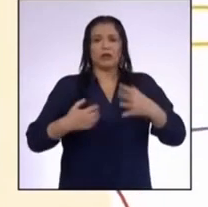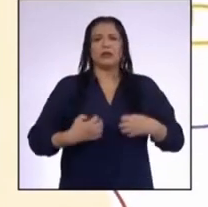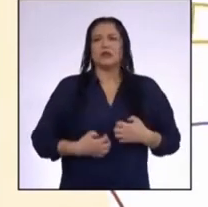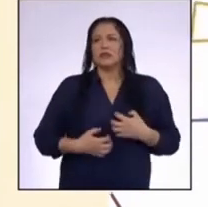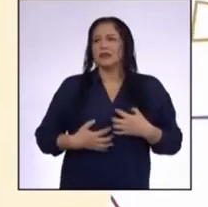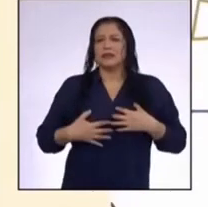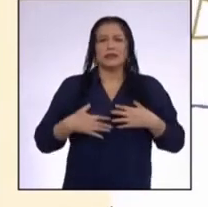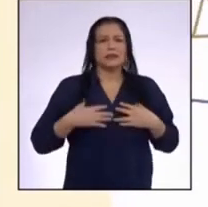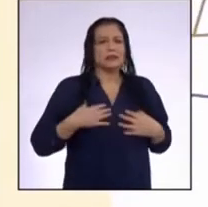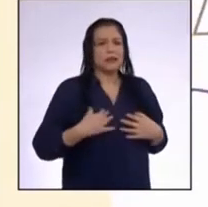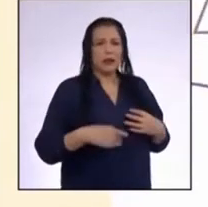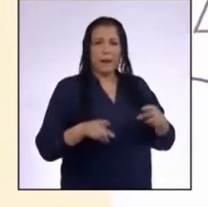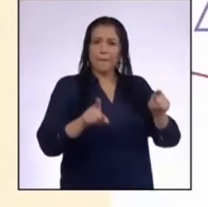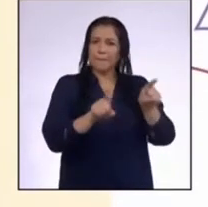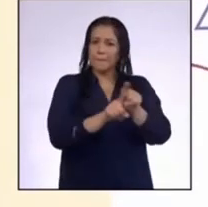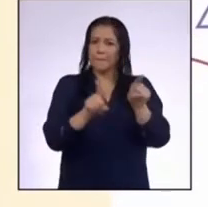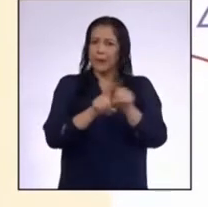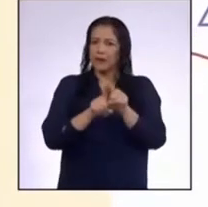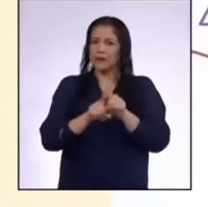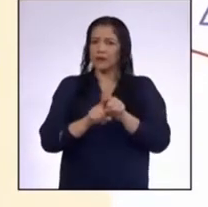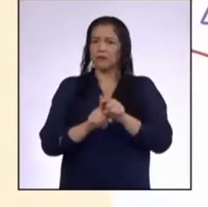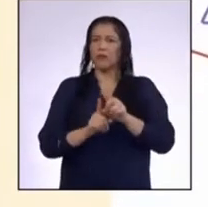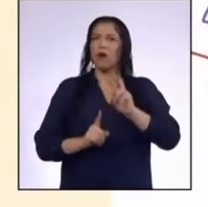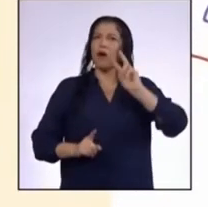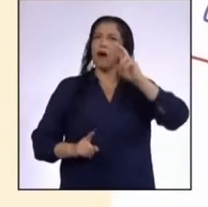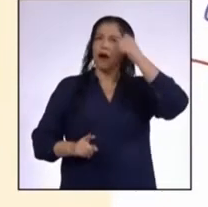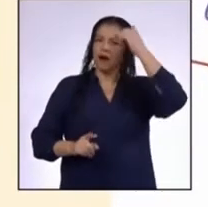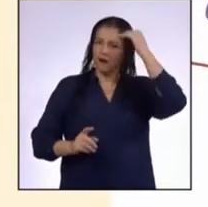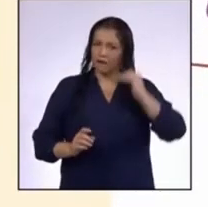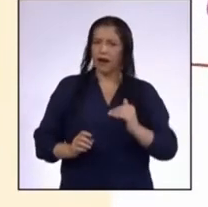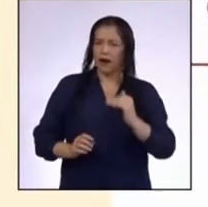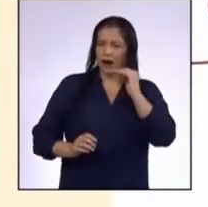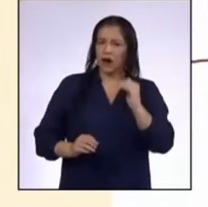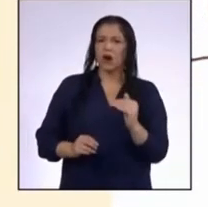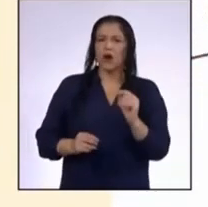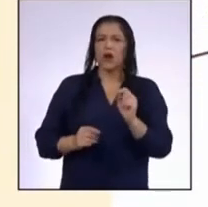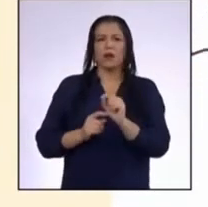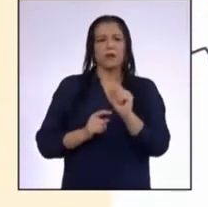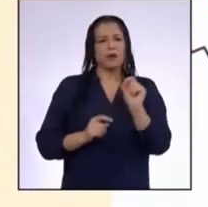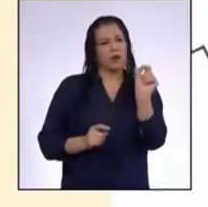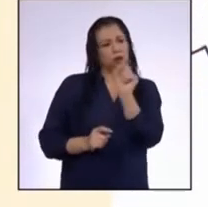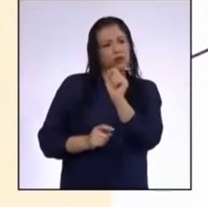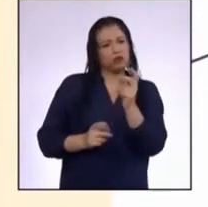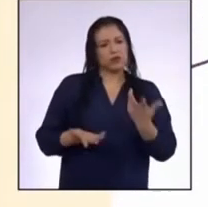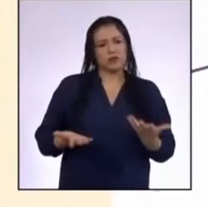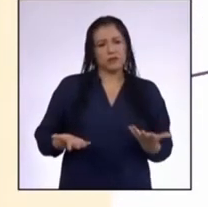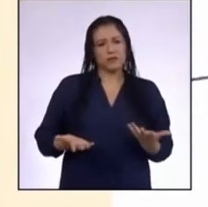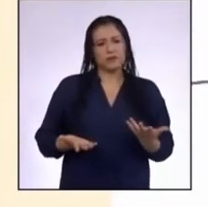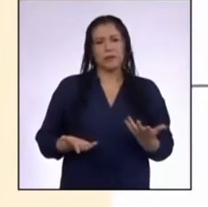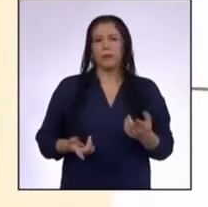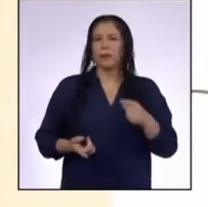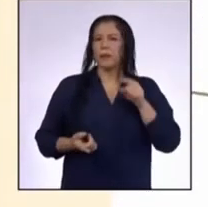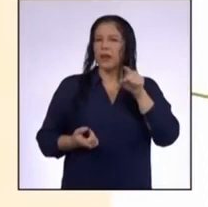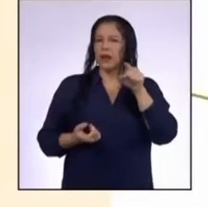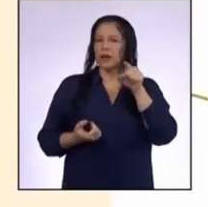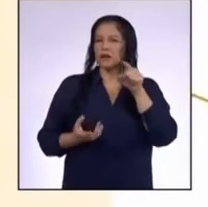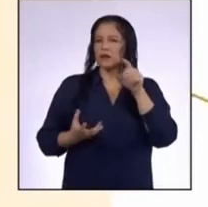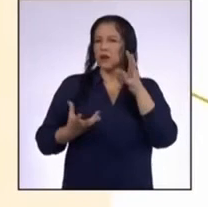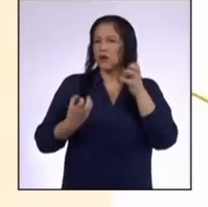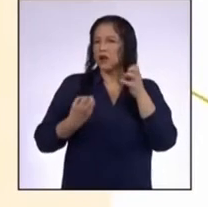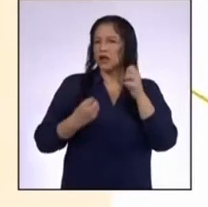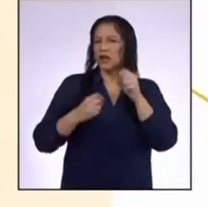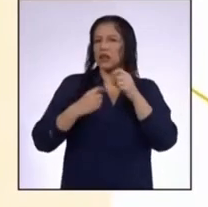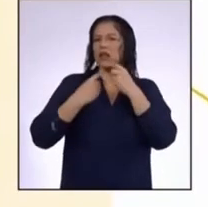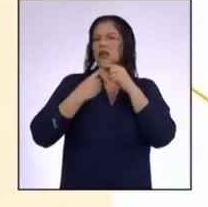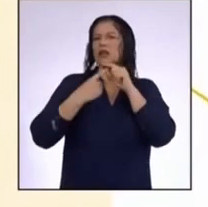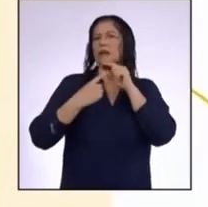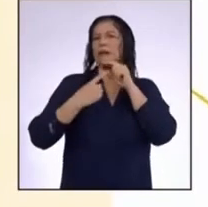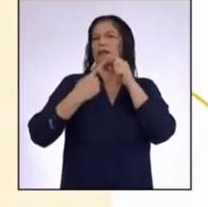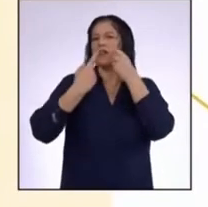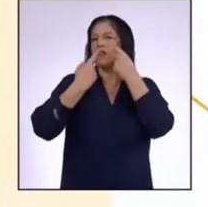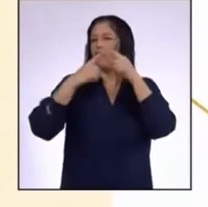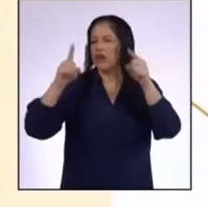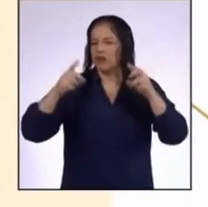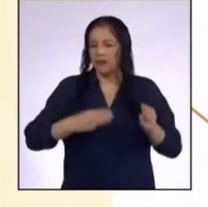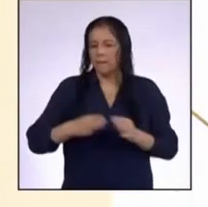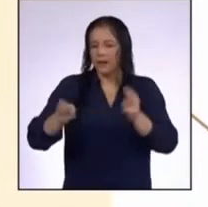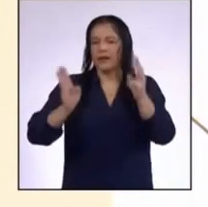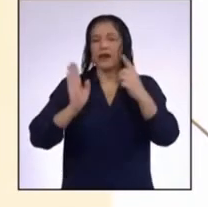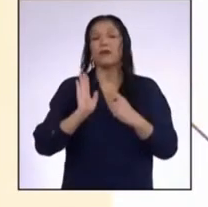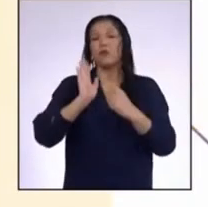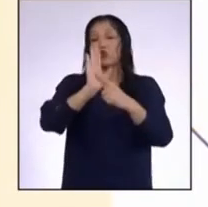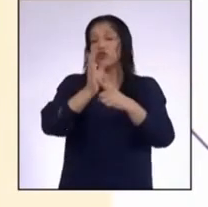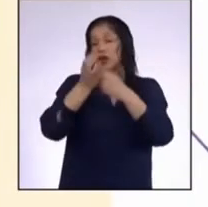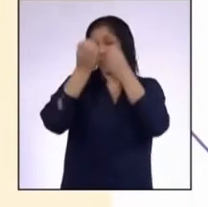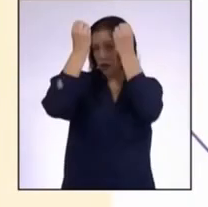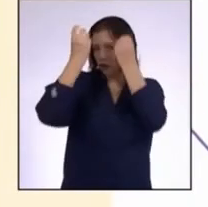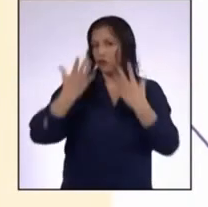ansiedad Es el mismo texto que estaba en el cuadro Pero lo han puesto de esta forma Eso quiere decir que hay diferentes maneras de presentar la